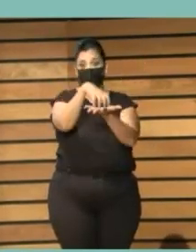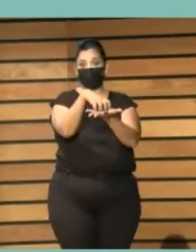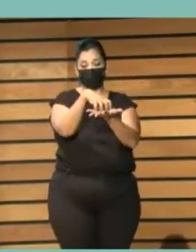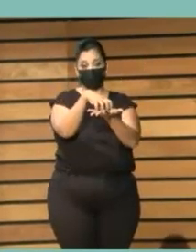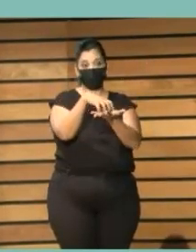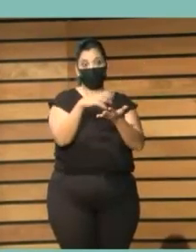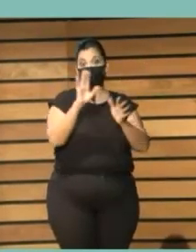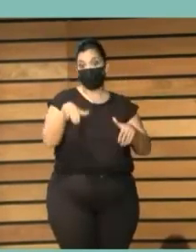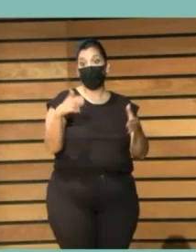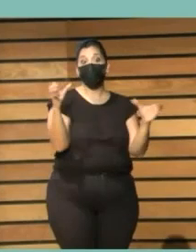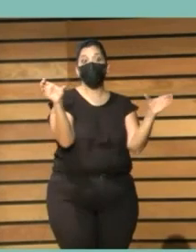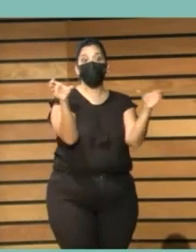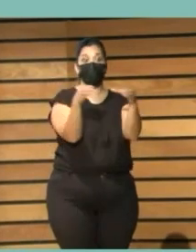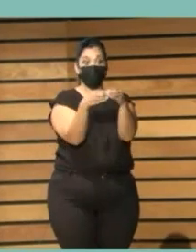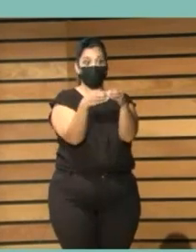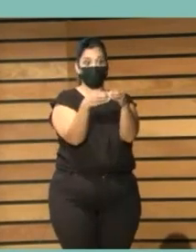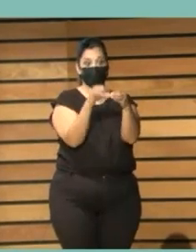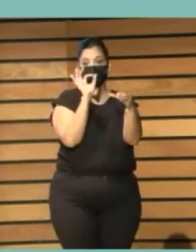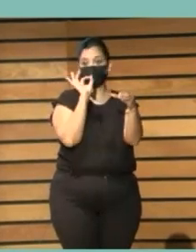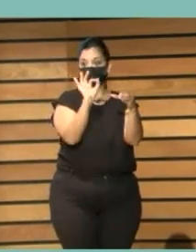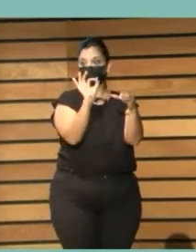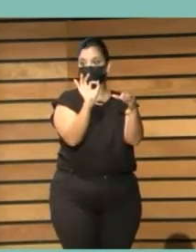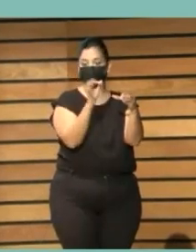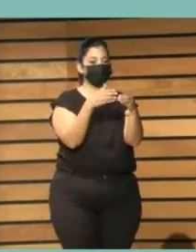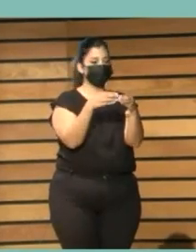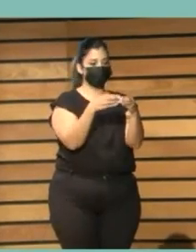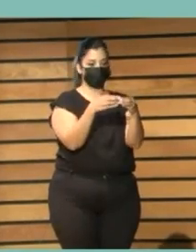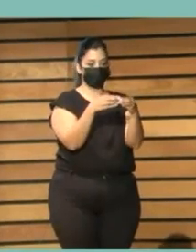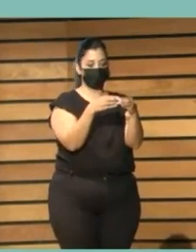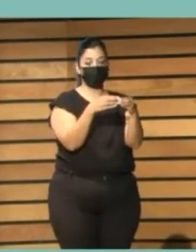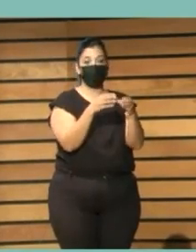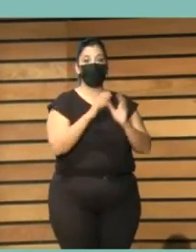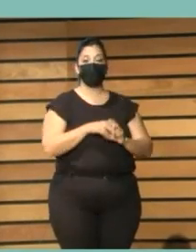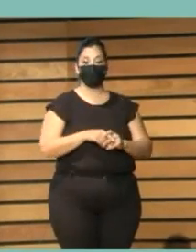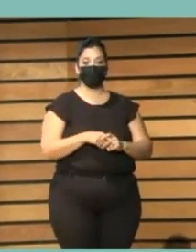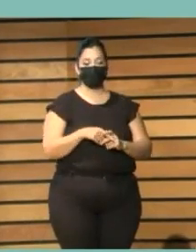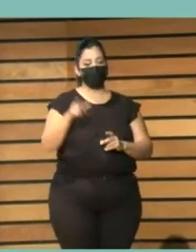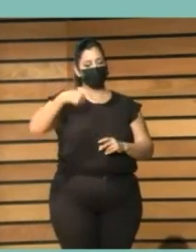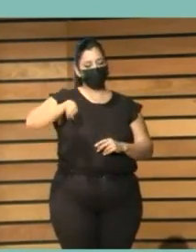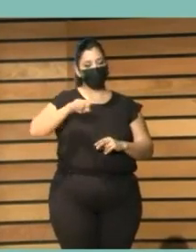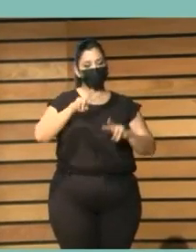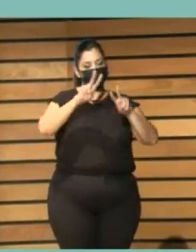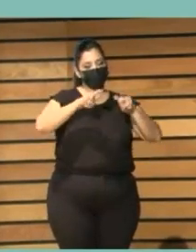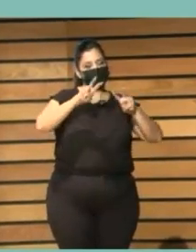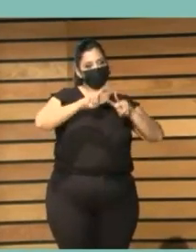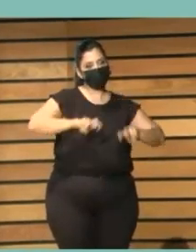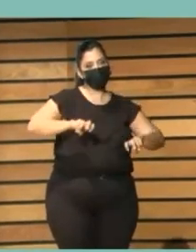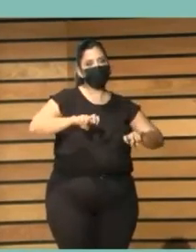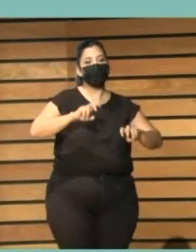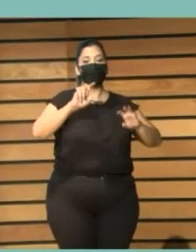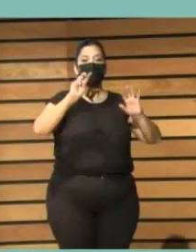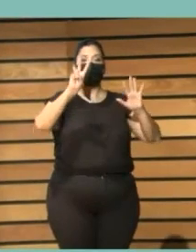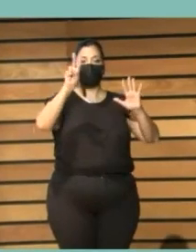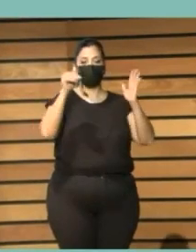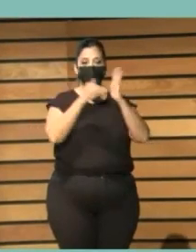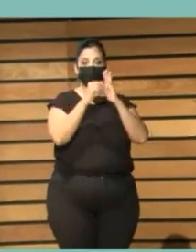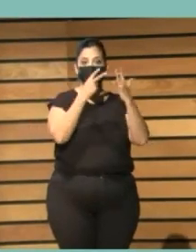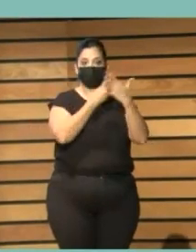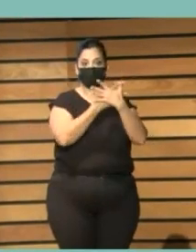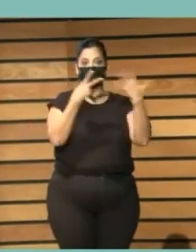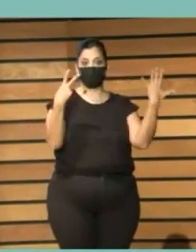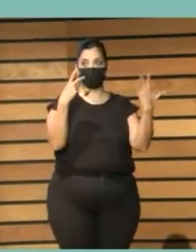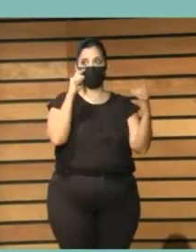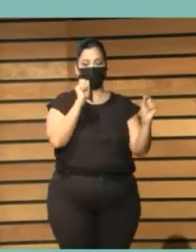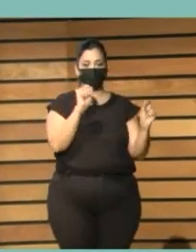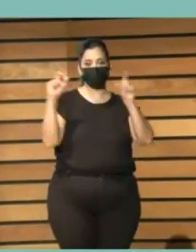establece una comunidad. En la investigación que realizamos en el 2017, los datos son los que tenéis en